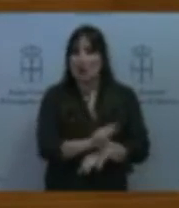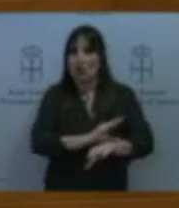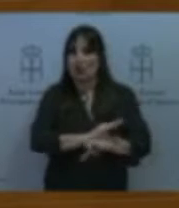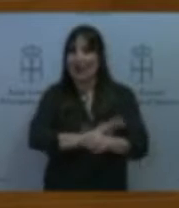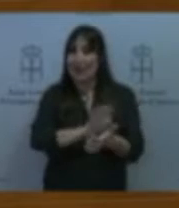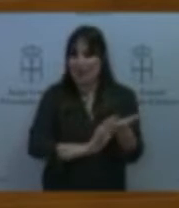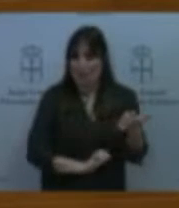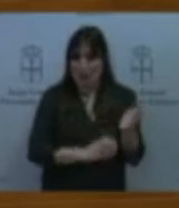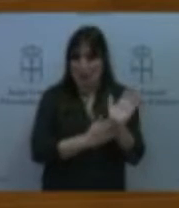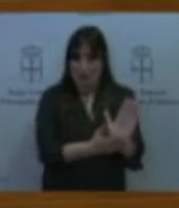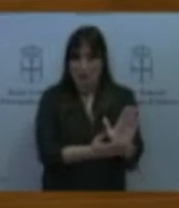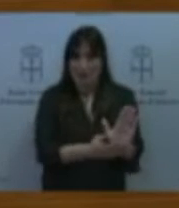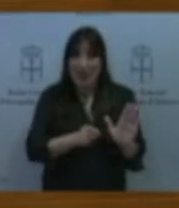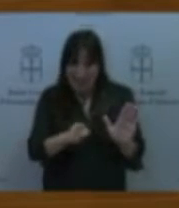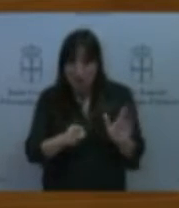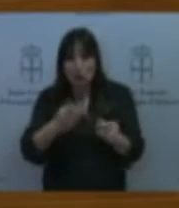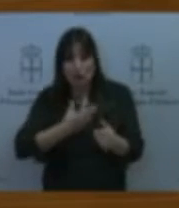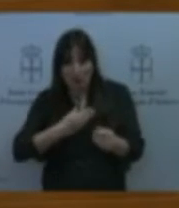infórmenos ustedes un plan